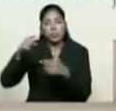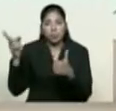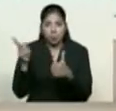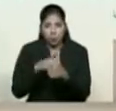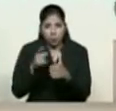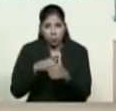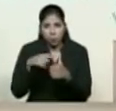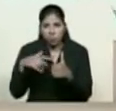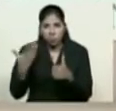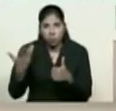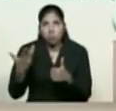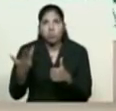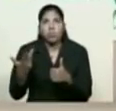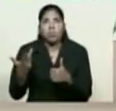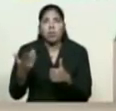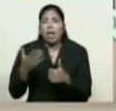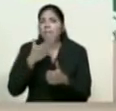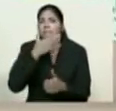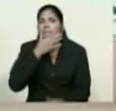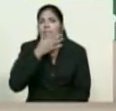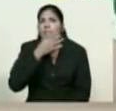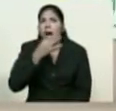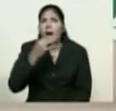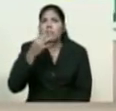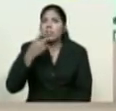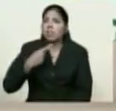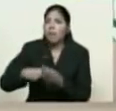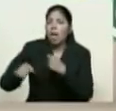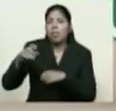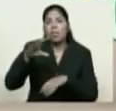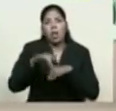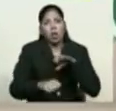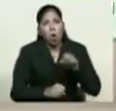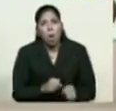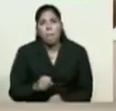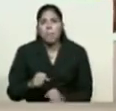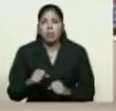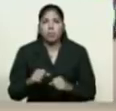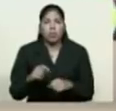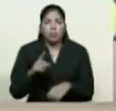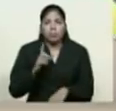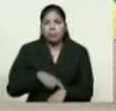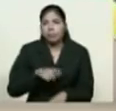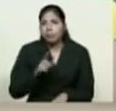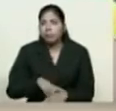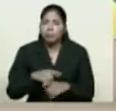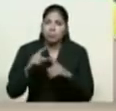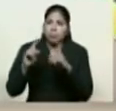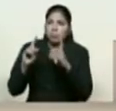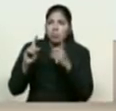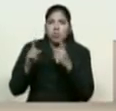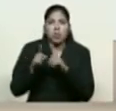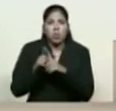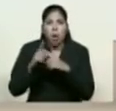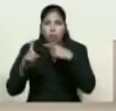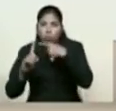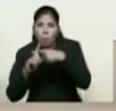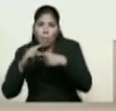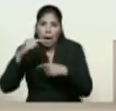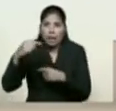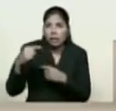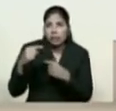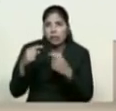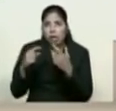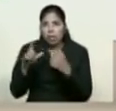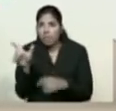primero, facilitar las transacciones económicas y comerciales, simplificando los cálculos aritméticos de importes